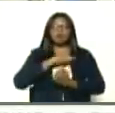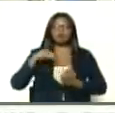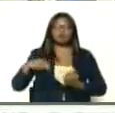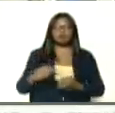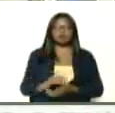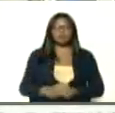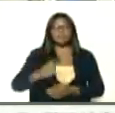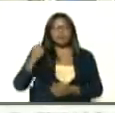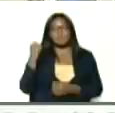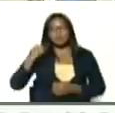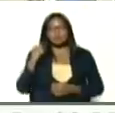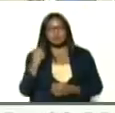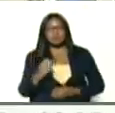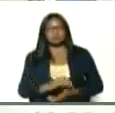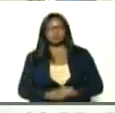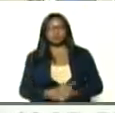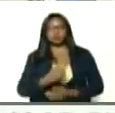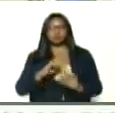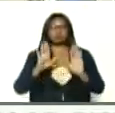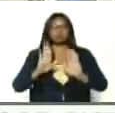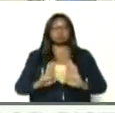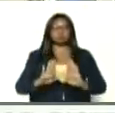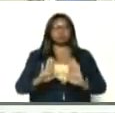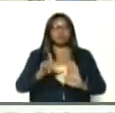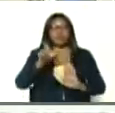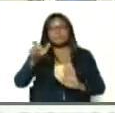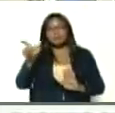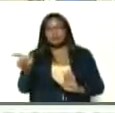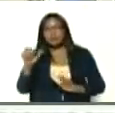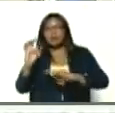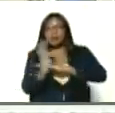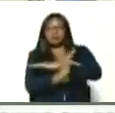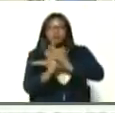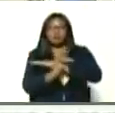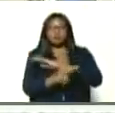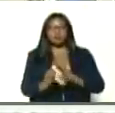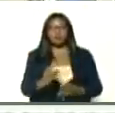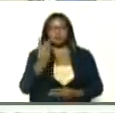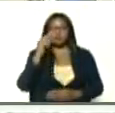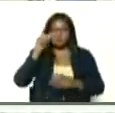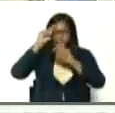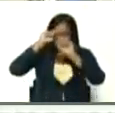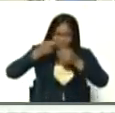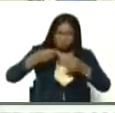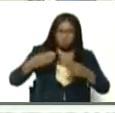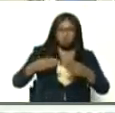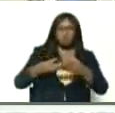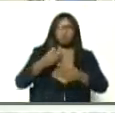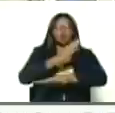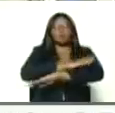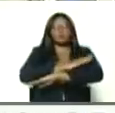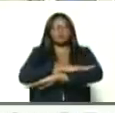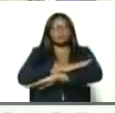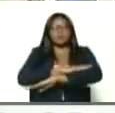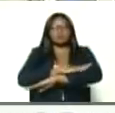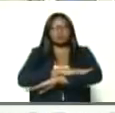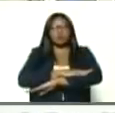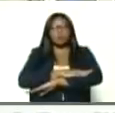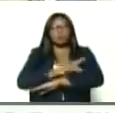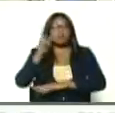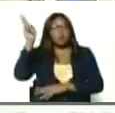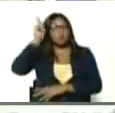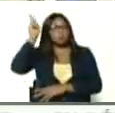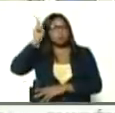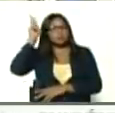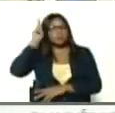nuestra policía, hemos hecho la contención, junto también, hay que reconocer, el comportamiento, de nuestros hermanos, que están